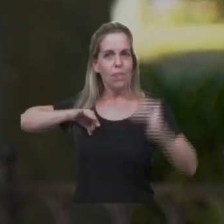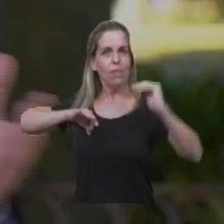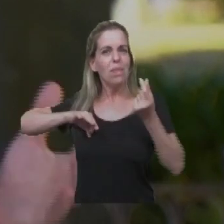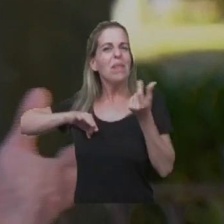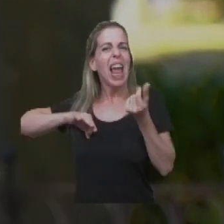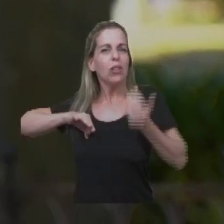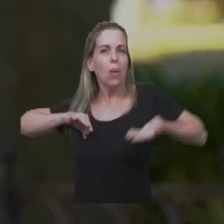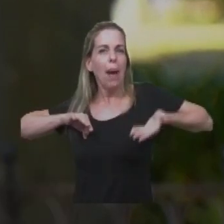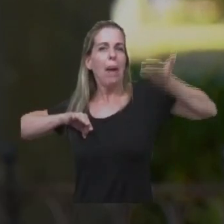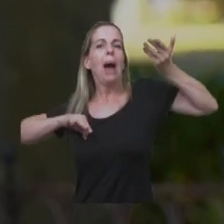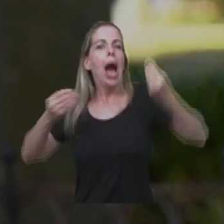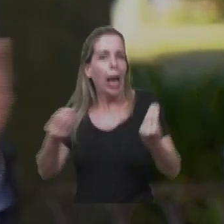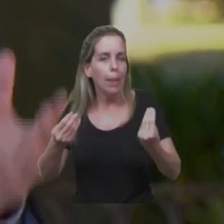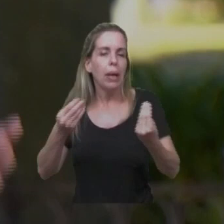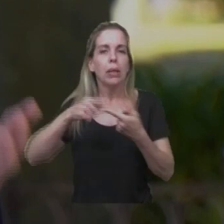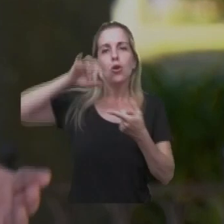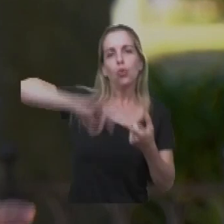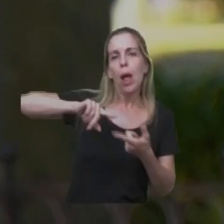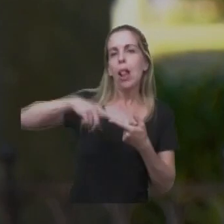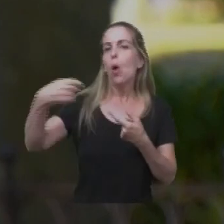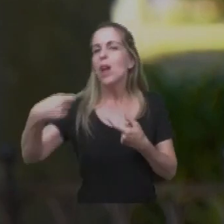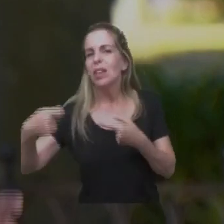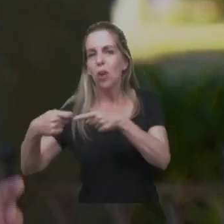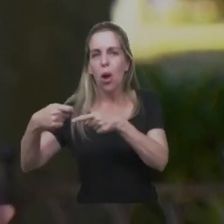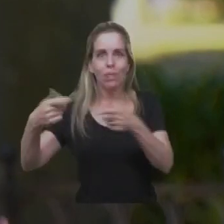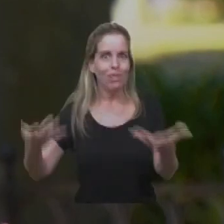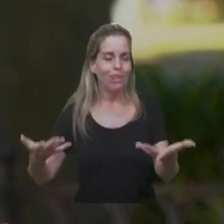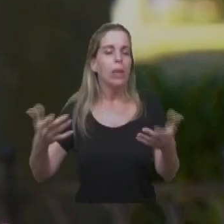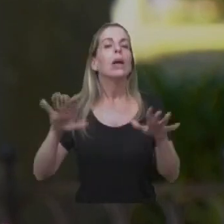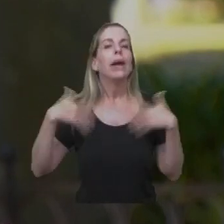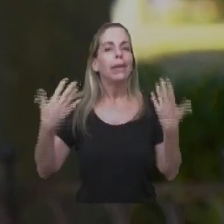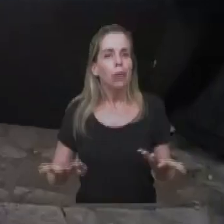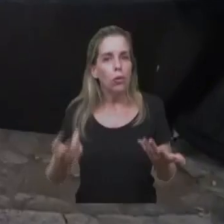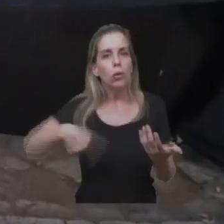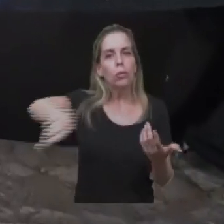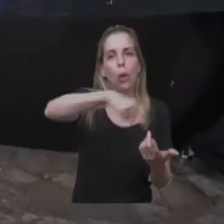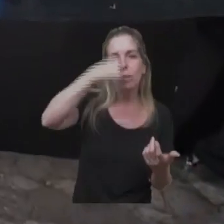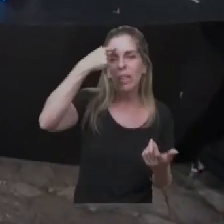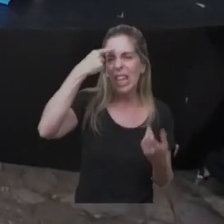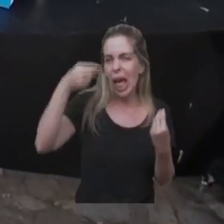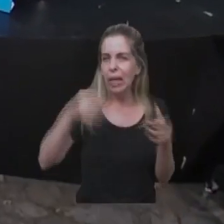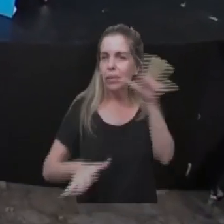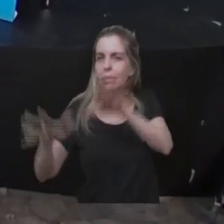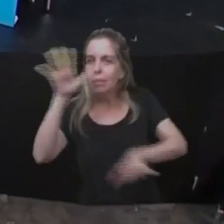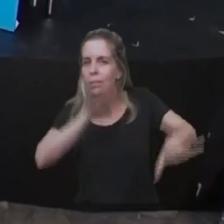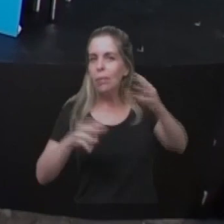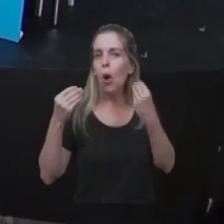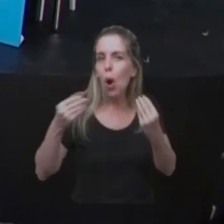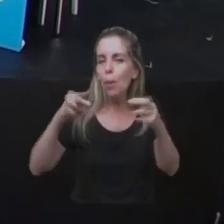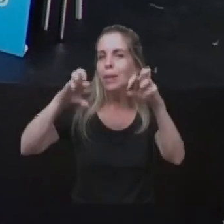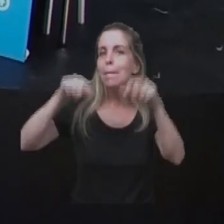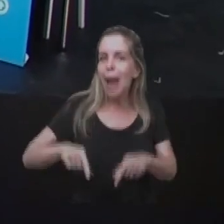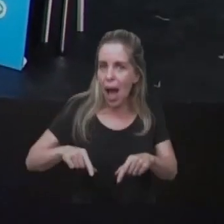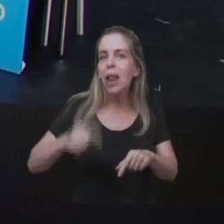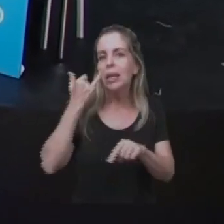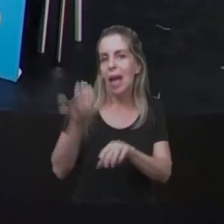populares en general, salarios, jubilaciones y demás. La idea de armar este esquema, de armarlo esta vez